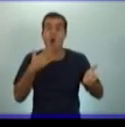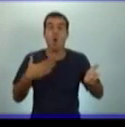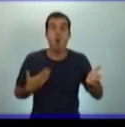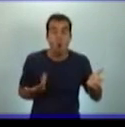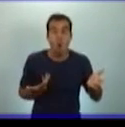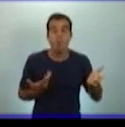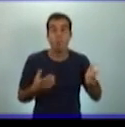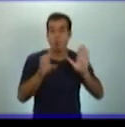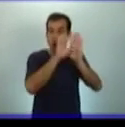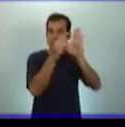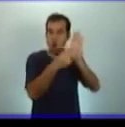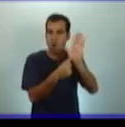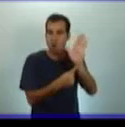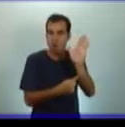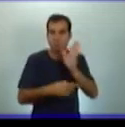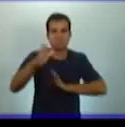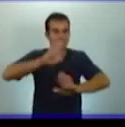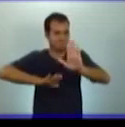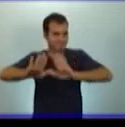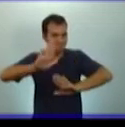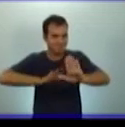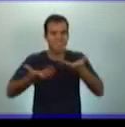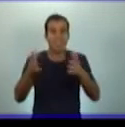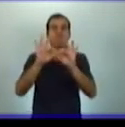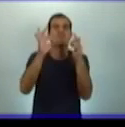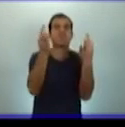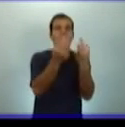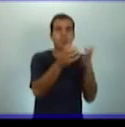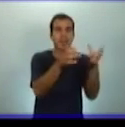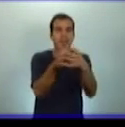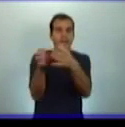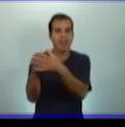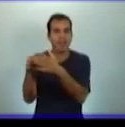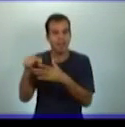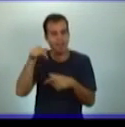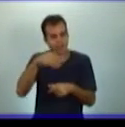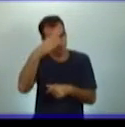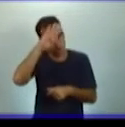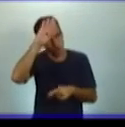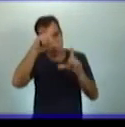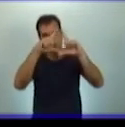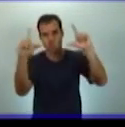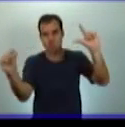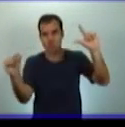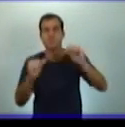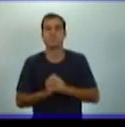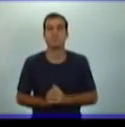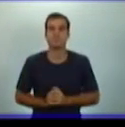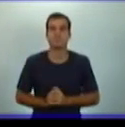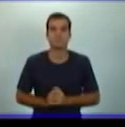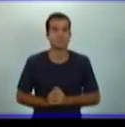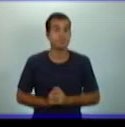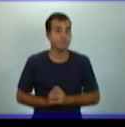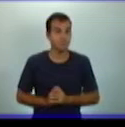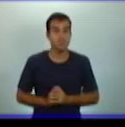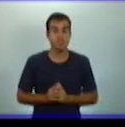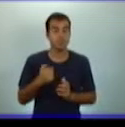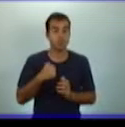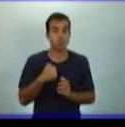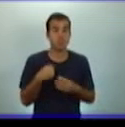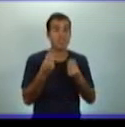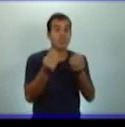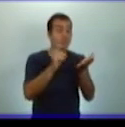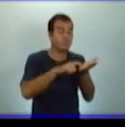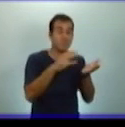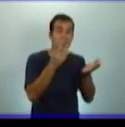respalda las familias en Cuba. Fíjate, no te estoy dando páginas del libro,